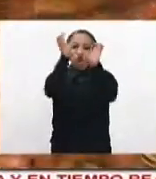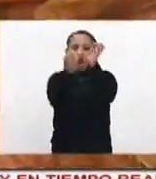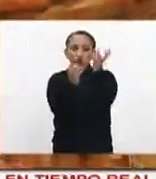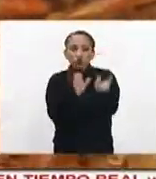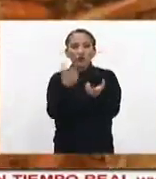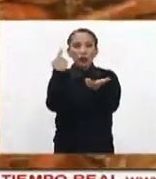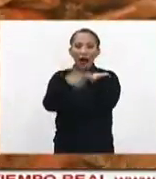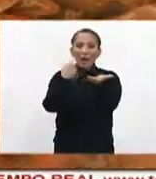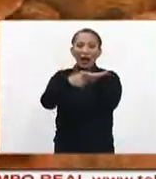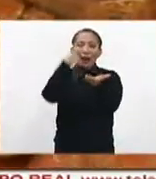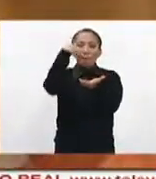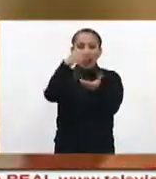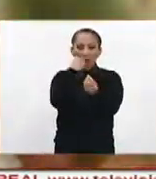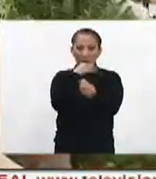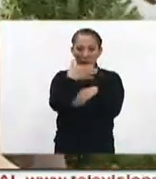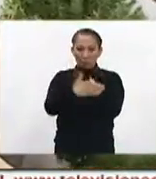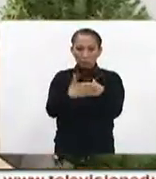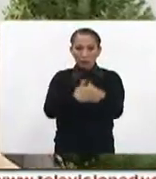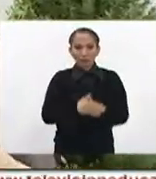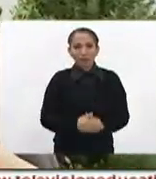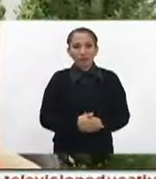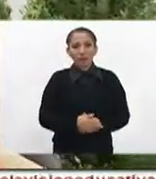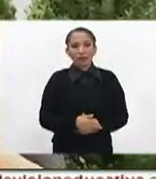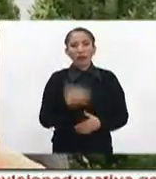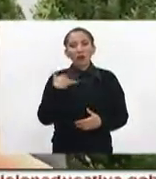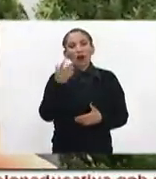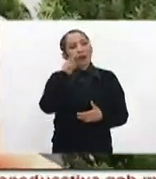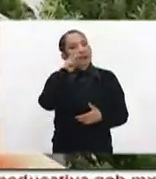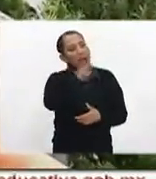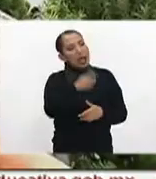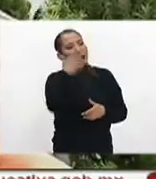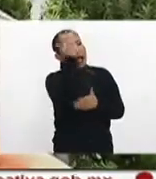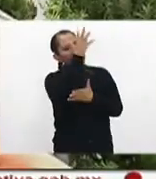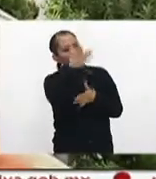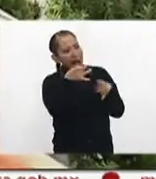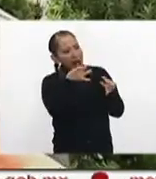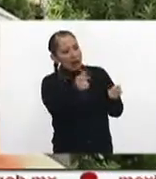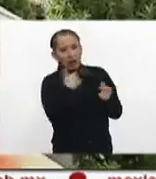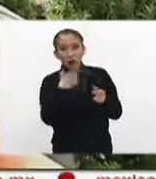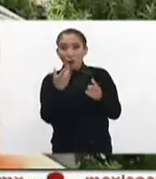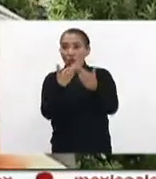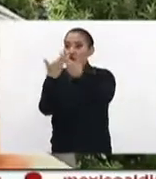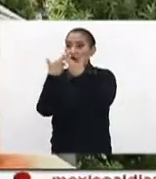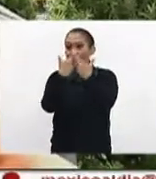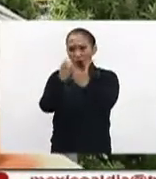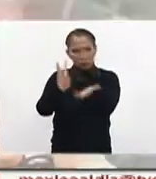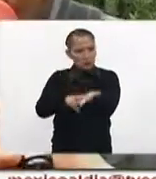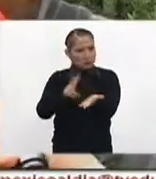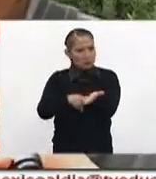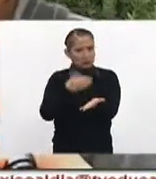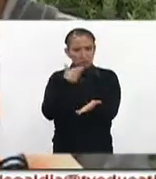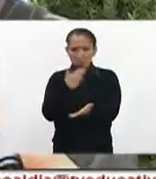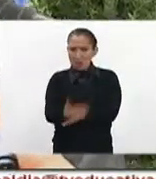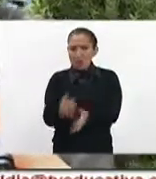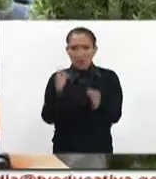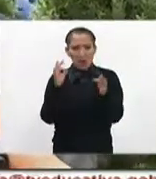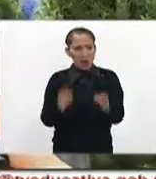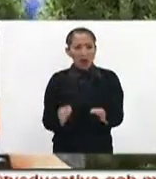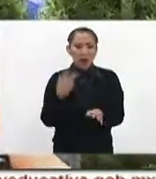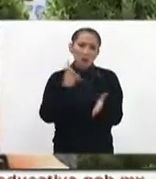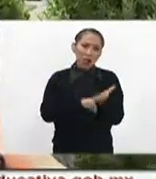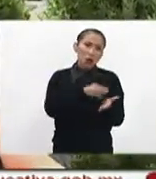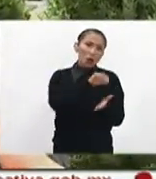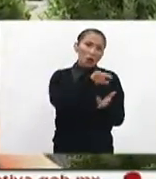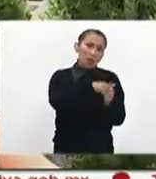los camarones para el romerito. Estamos ofreciendo árboles de calidad, no cantidad, a buen precio. El precio varía